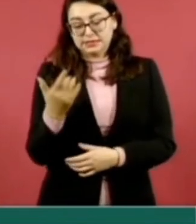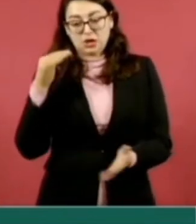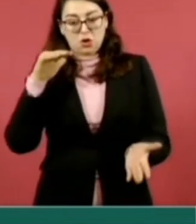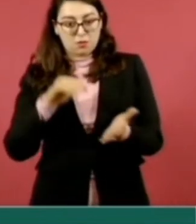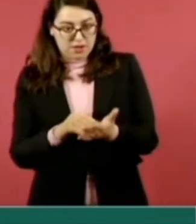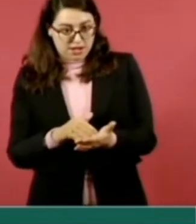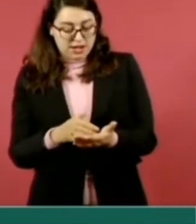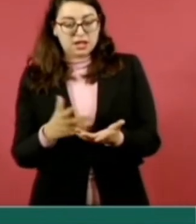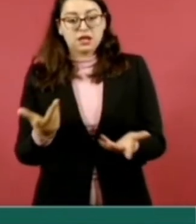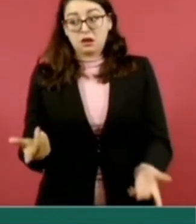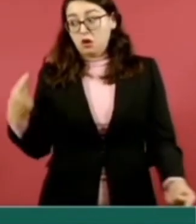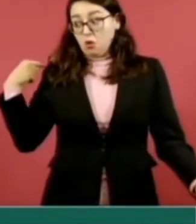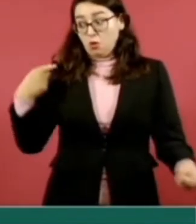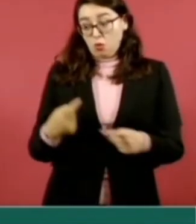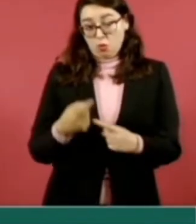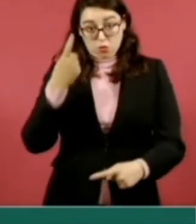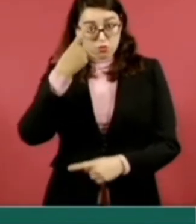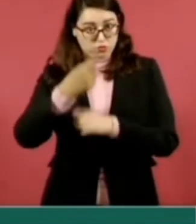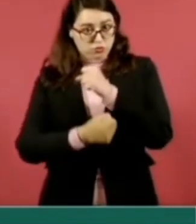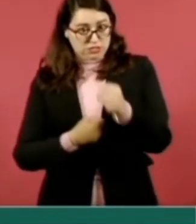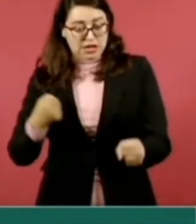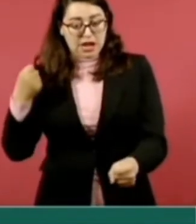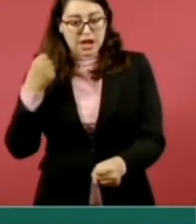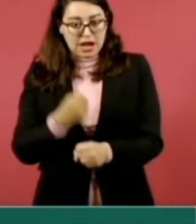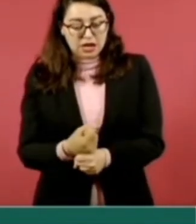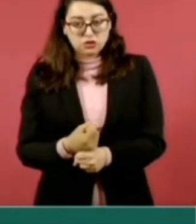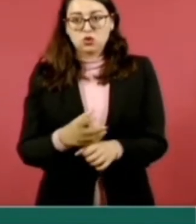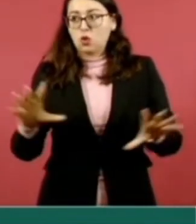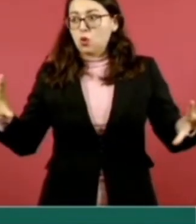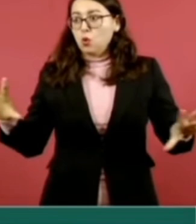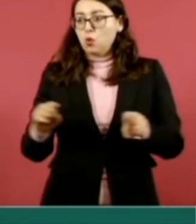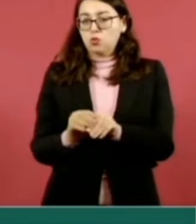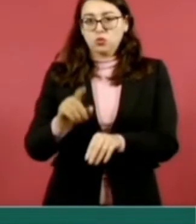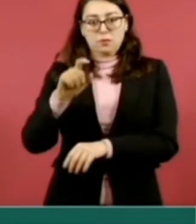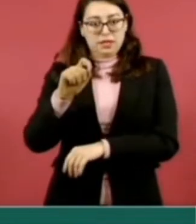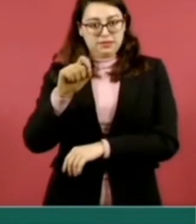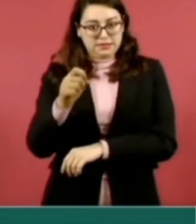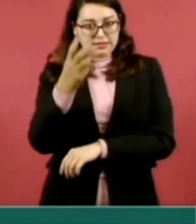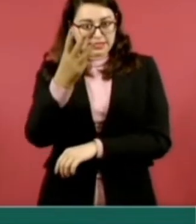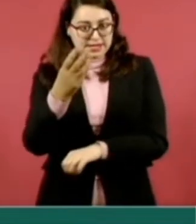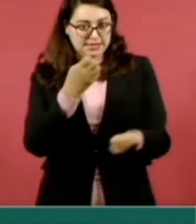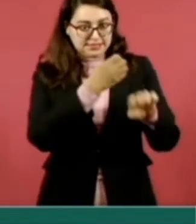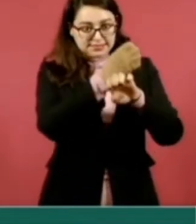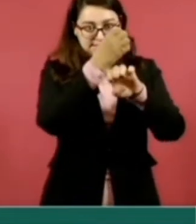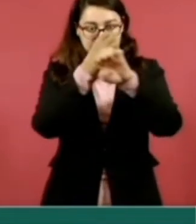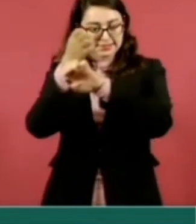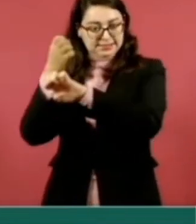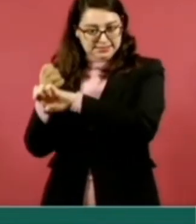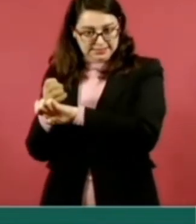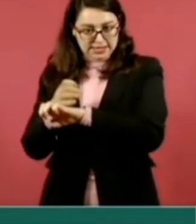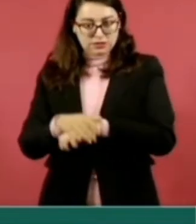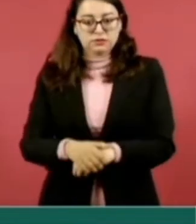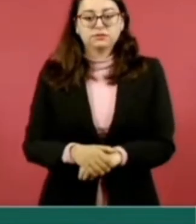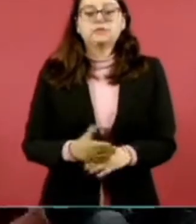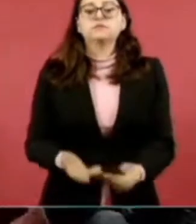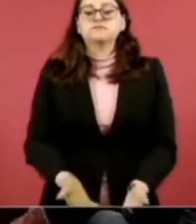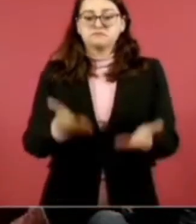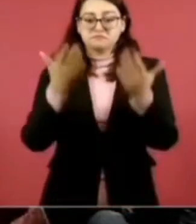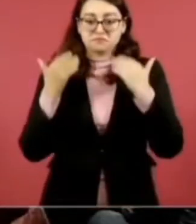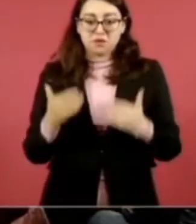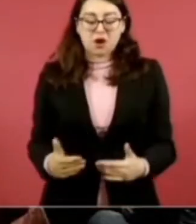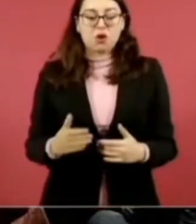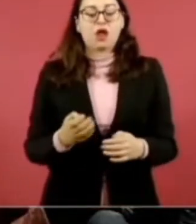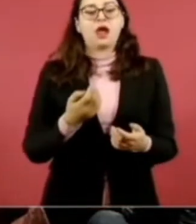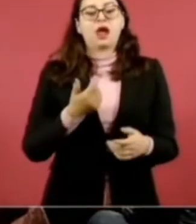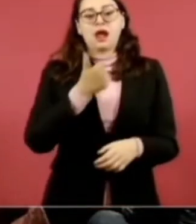Esto en el conjunto de las 23 entidades. Ahora queremos ver cómo ha impactado esto estado por estado,